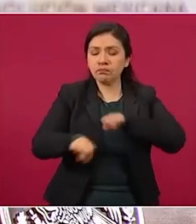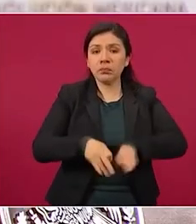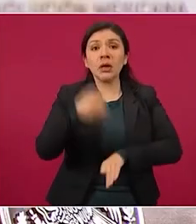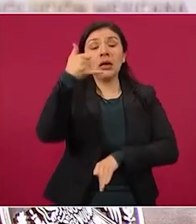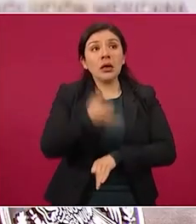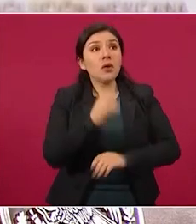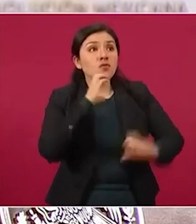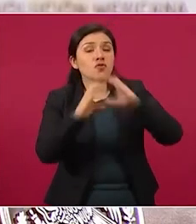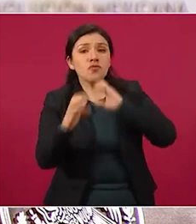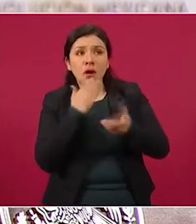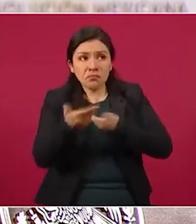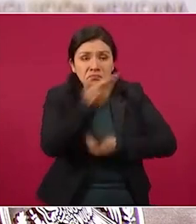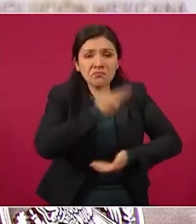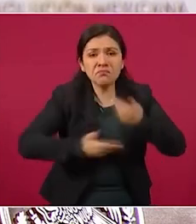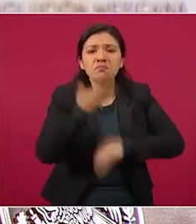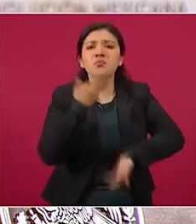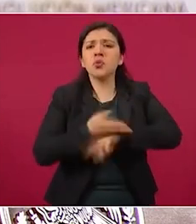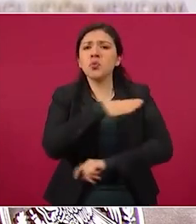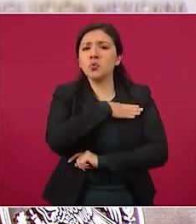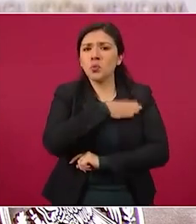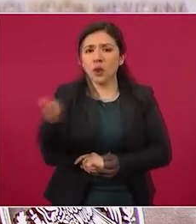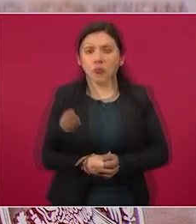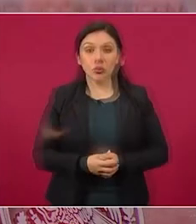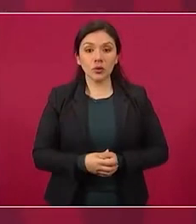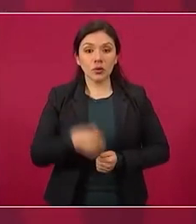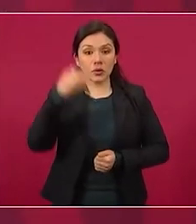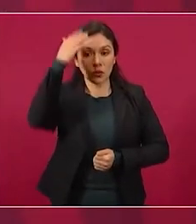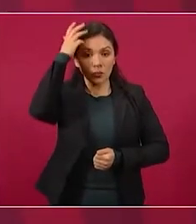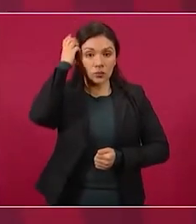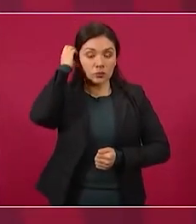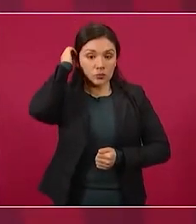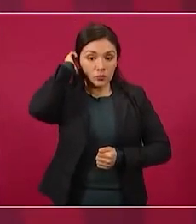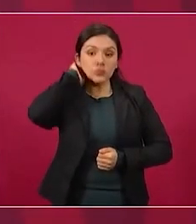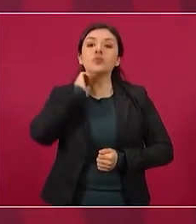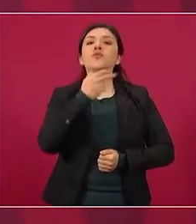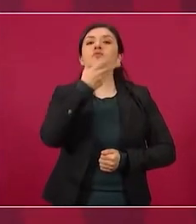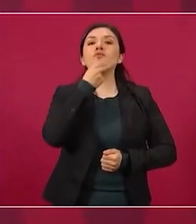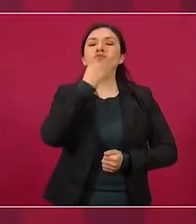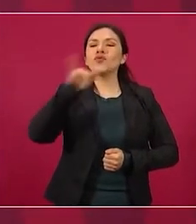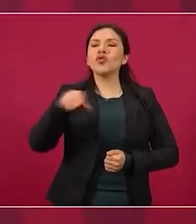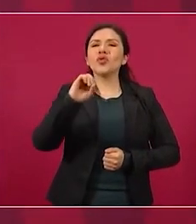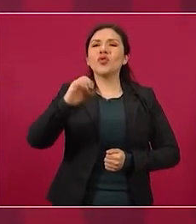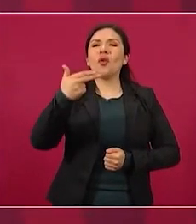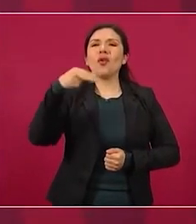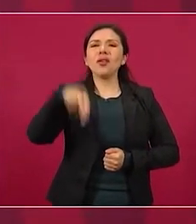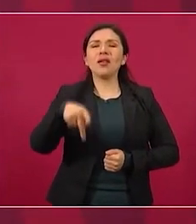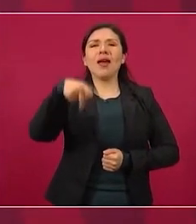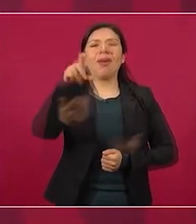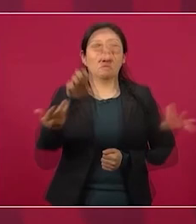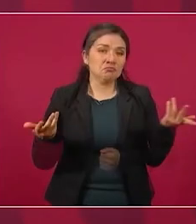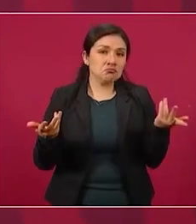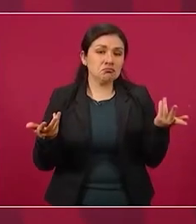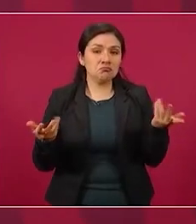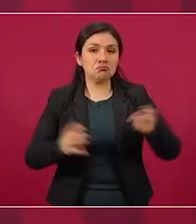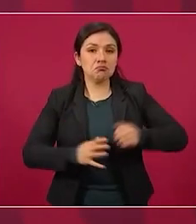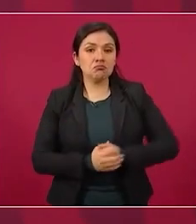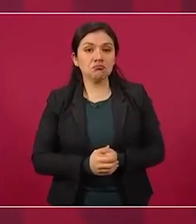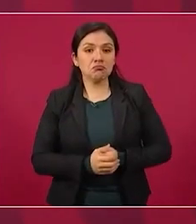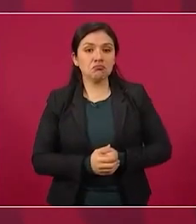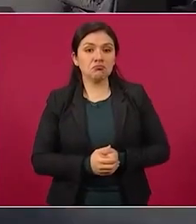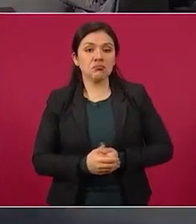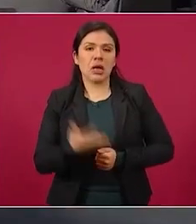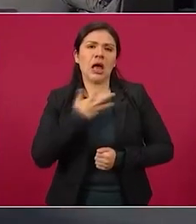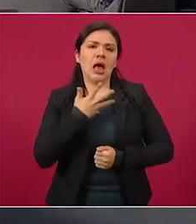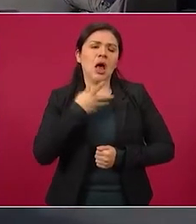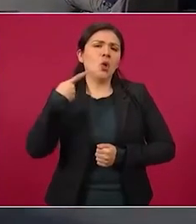buena la relación. este John Kerry, señor John Kerry, tiene una